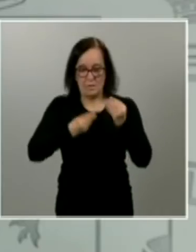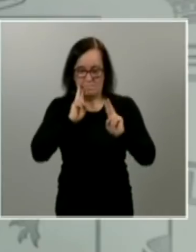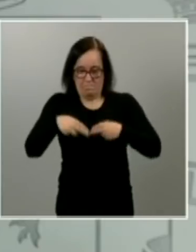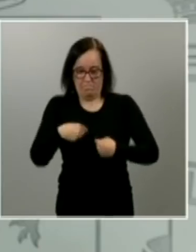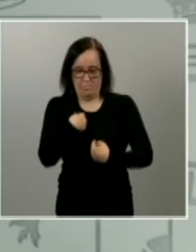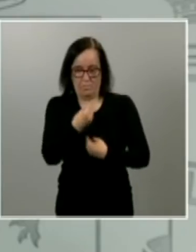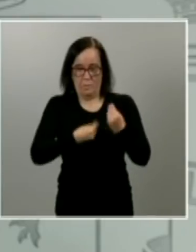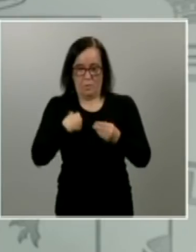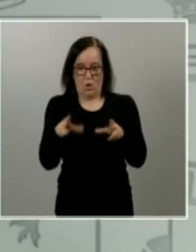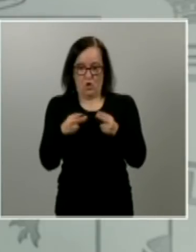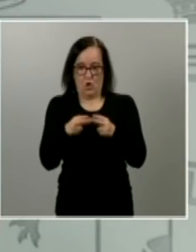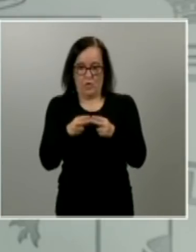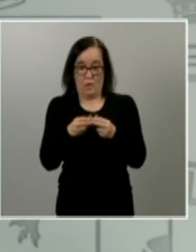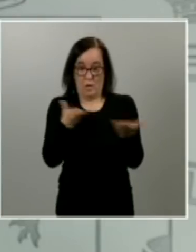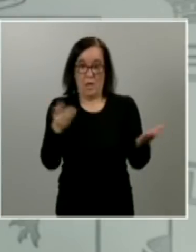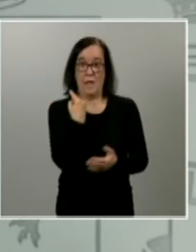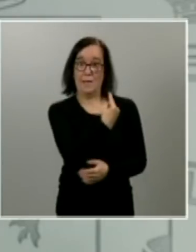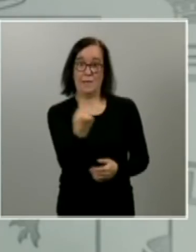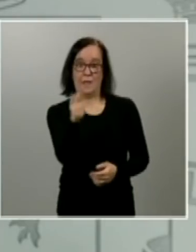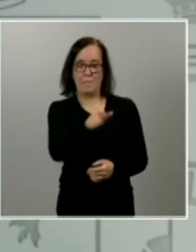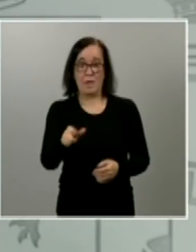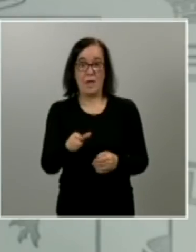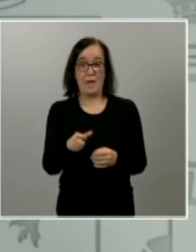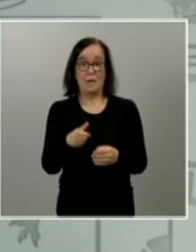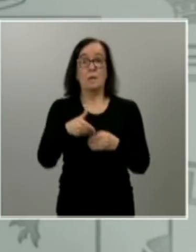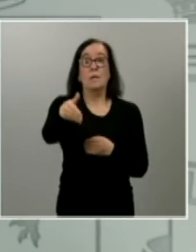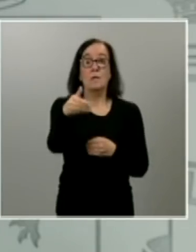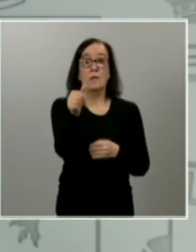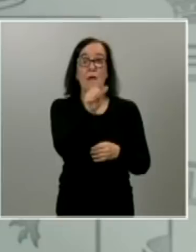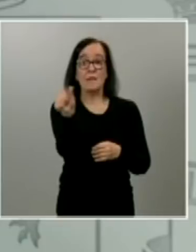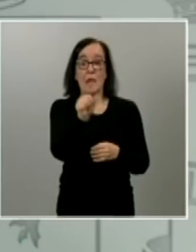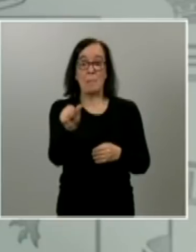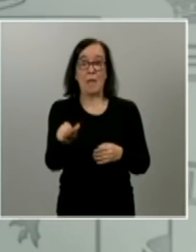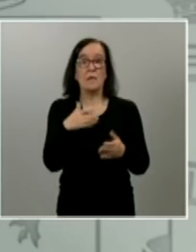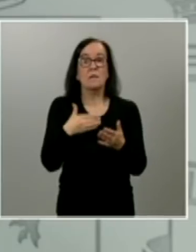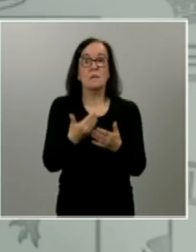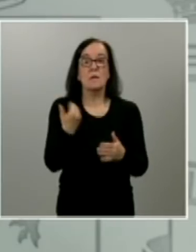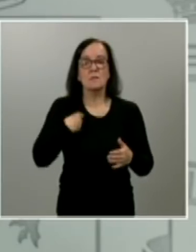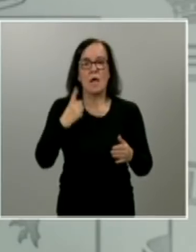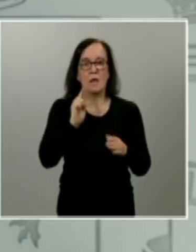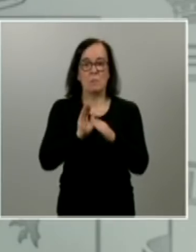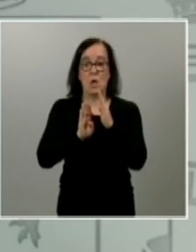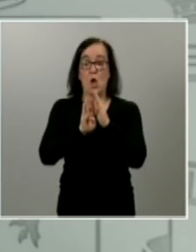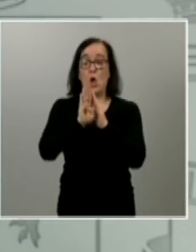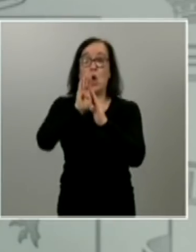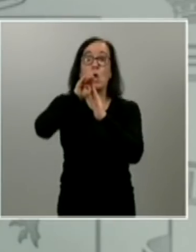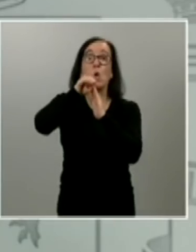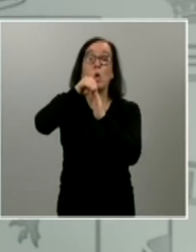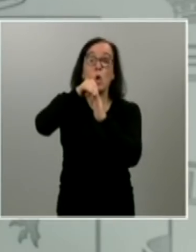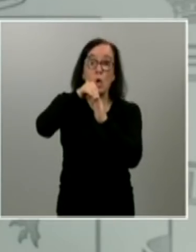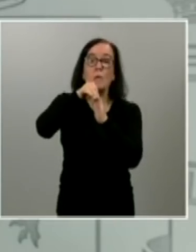sociedad como individuos pues dentro de unas semanas cuando ya hayamos doblegado la curva pues veremos